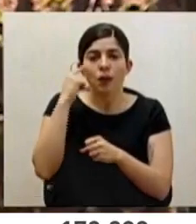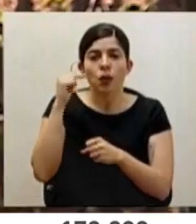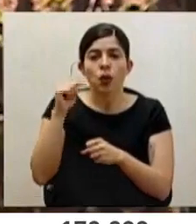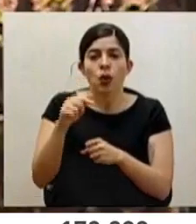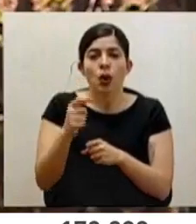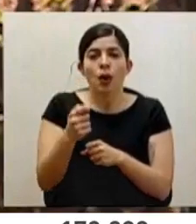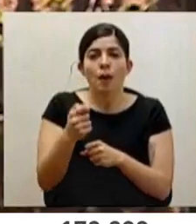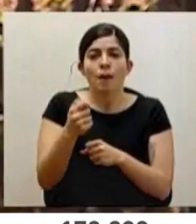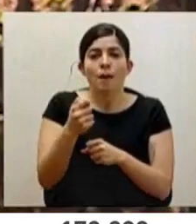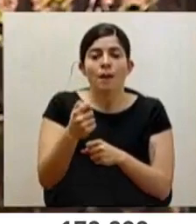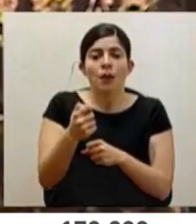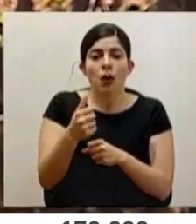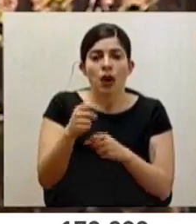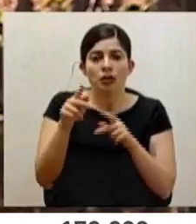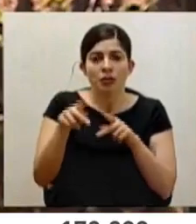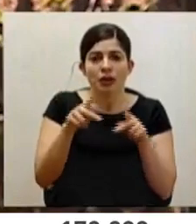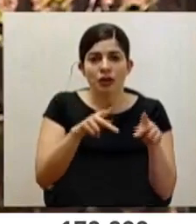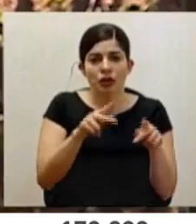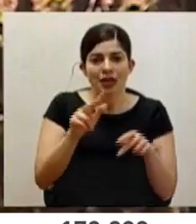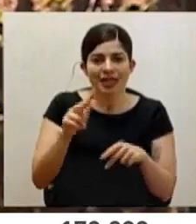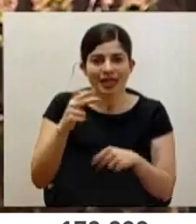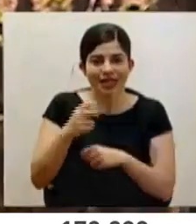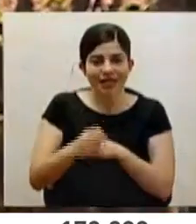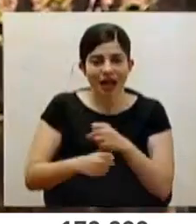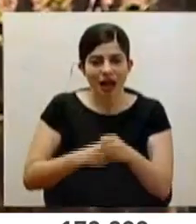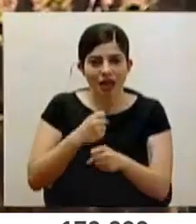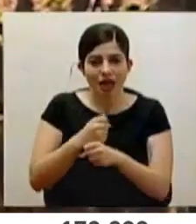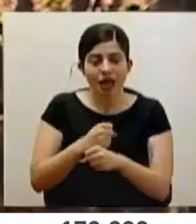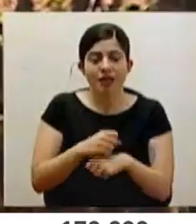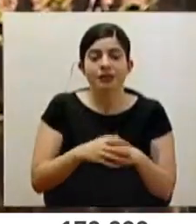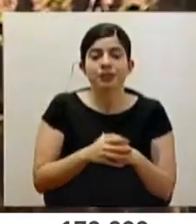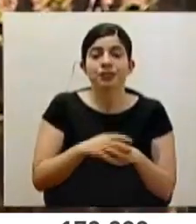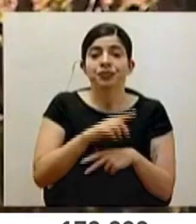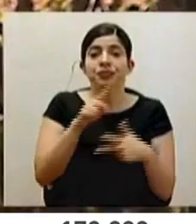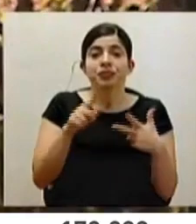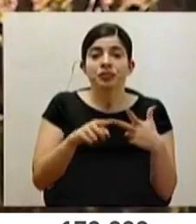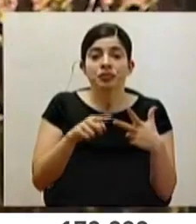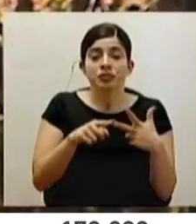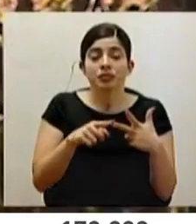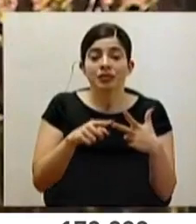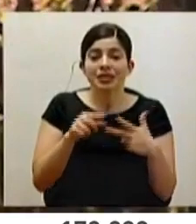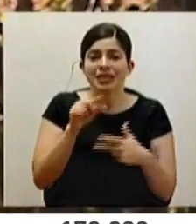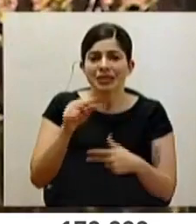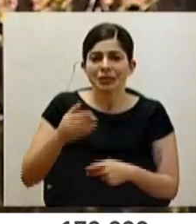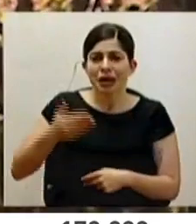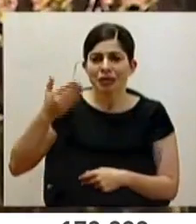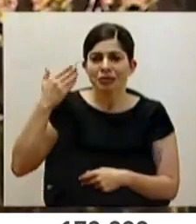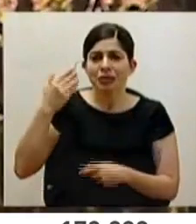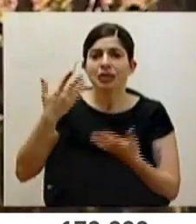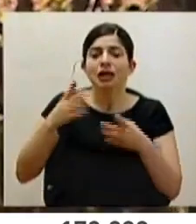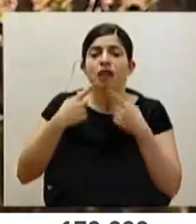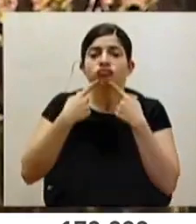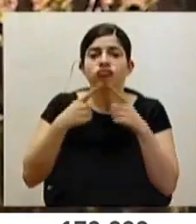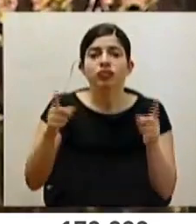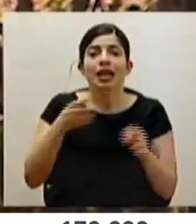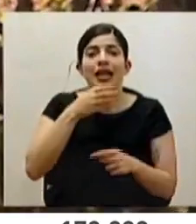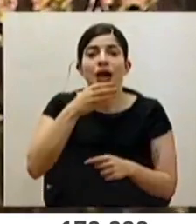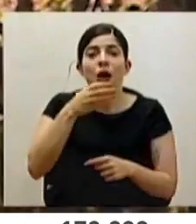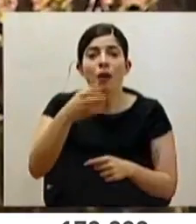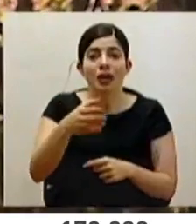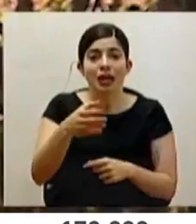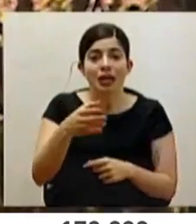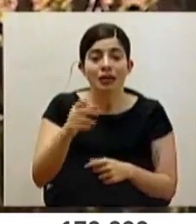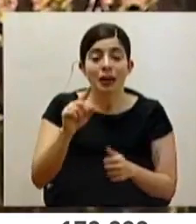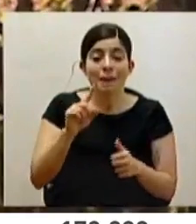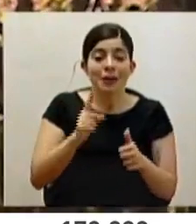de población en la que se probó de la tercera edad. La segunda es, bueno, en semanas anteriores se publicó la recomendación también de que se